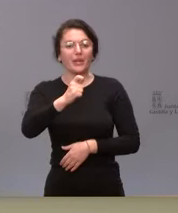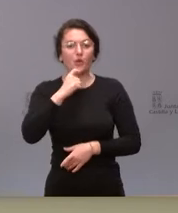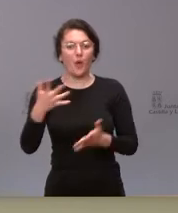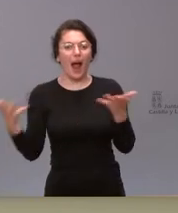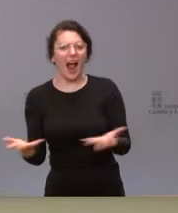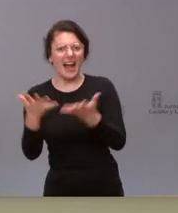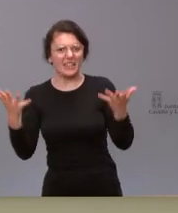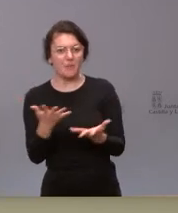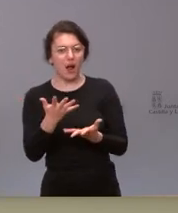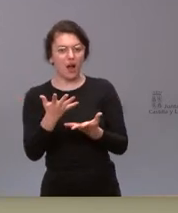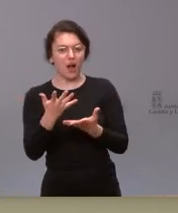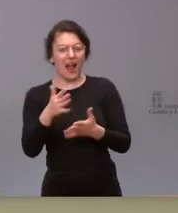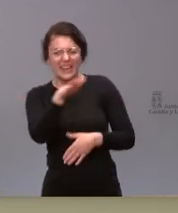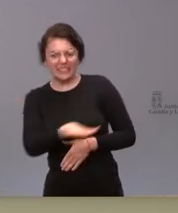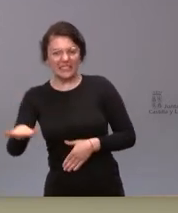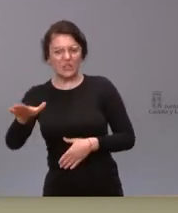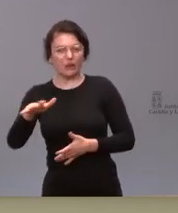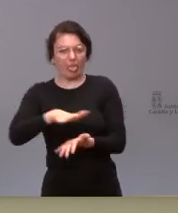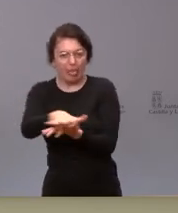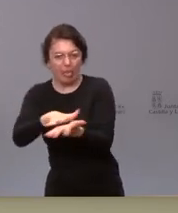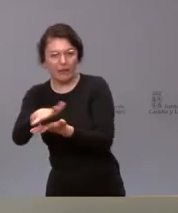eso lo está diciendo el gobierno al fin y cabo ¿o no?